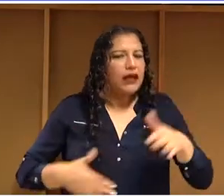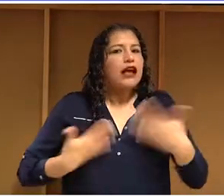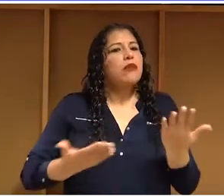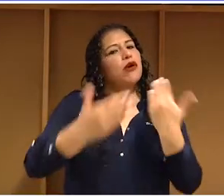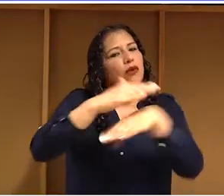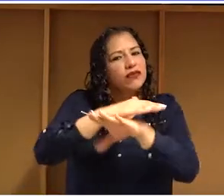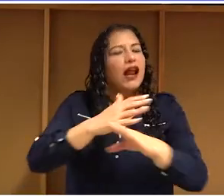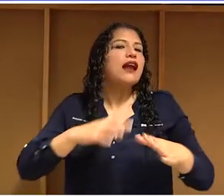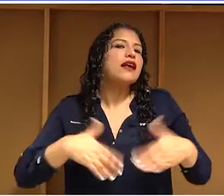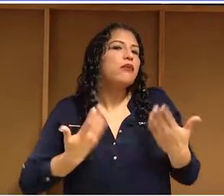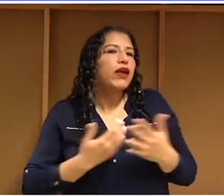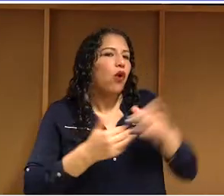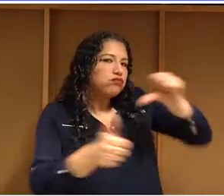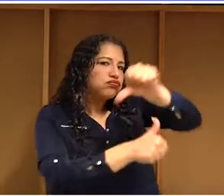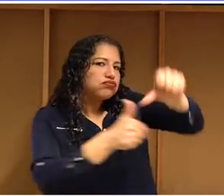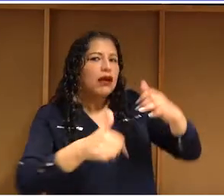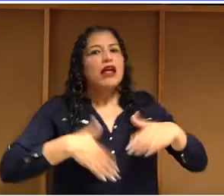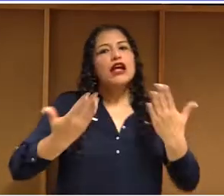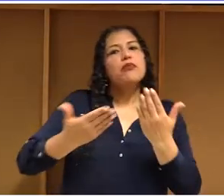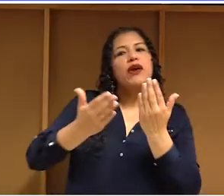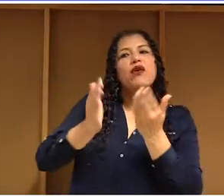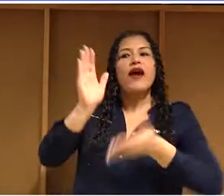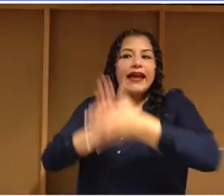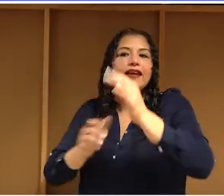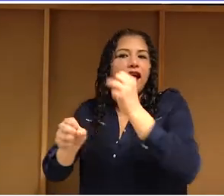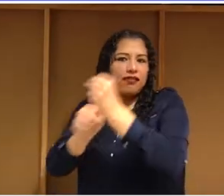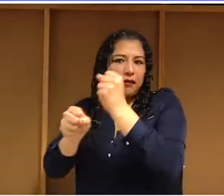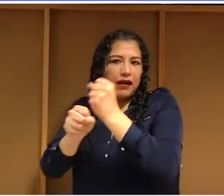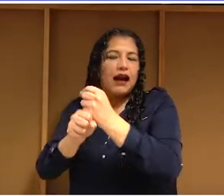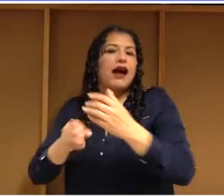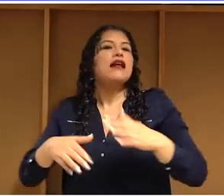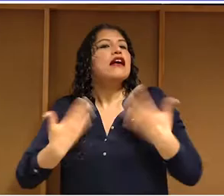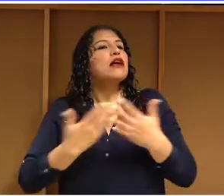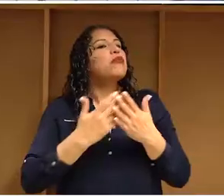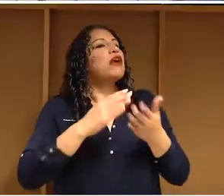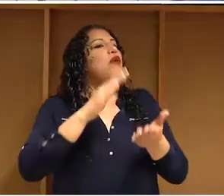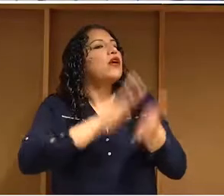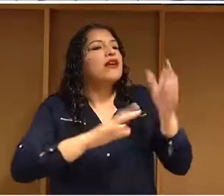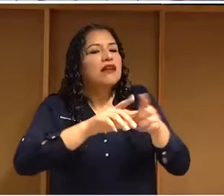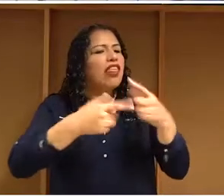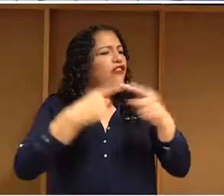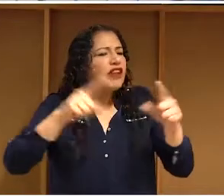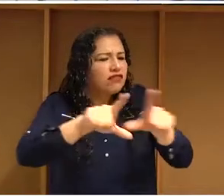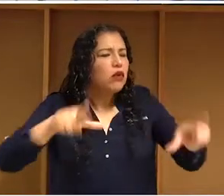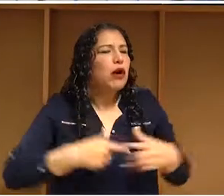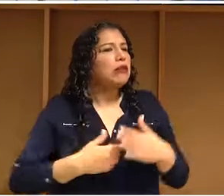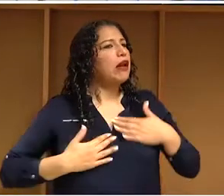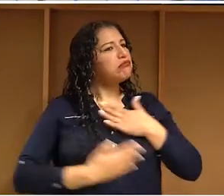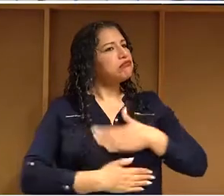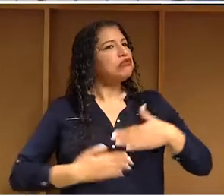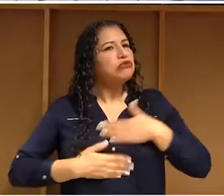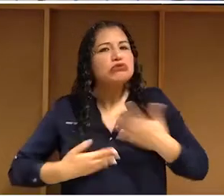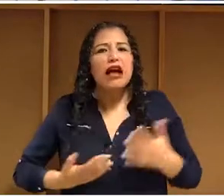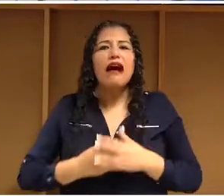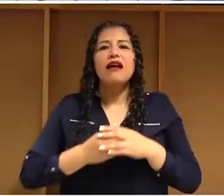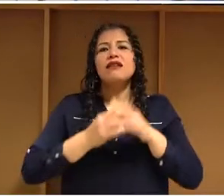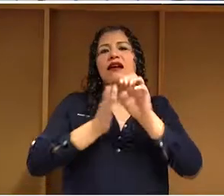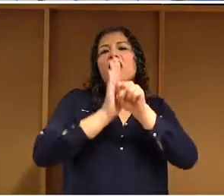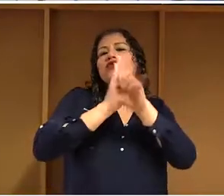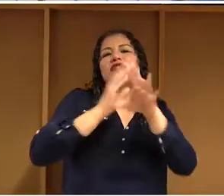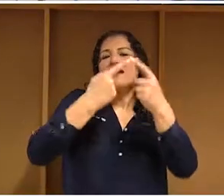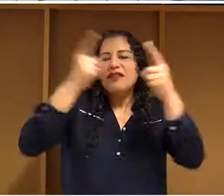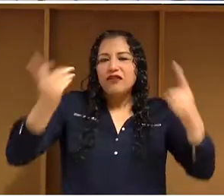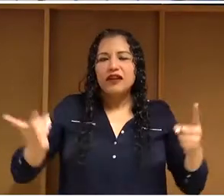convertimos en personas, los que trabajamos, en los que disfrutamos de nuestro tiempo libre, ya sea para bien o para mal, para quien disfruta su tiempo libre de esta manera.